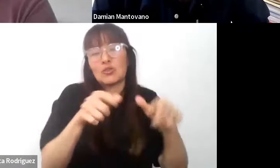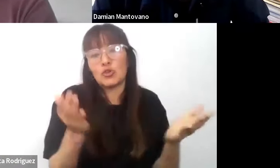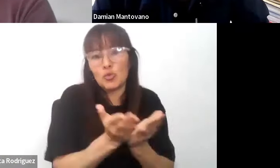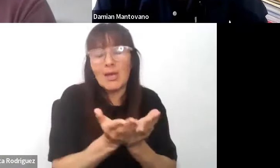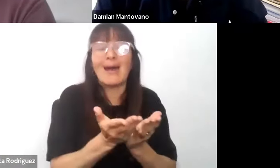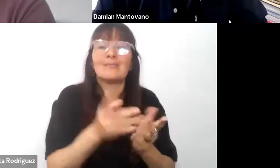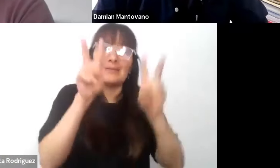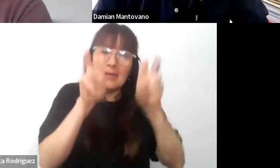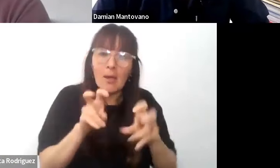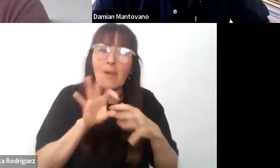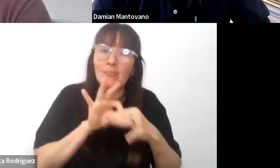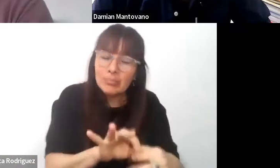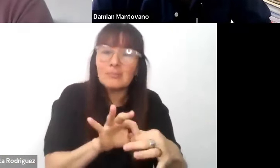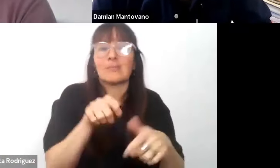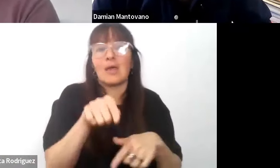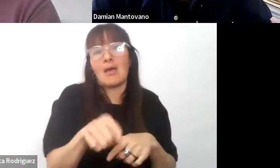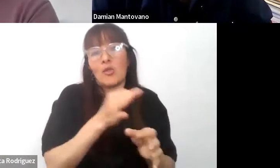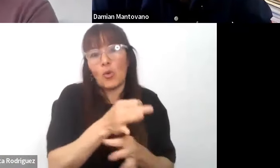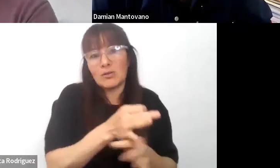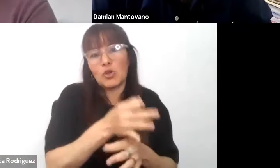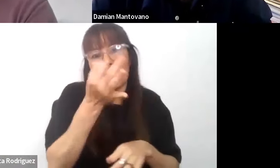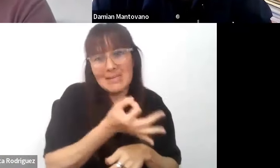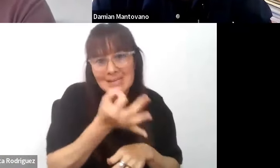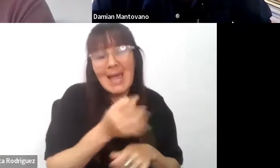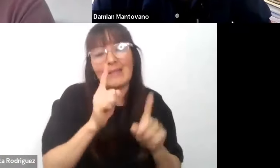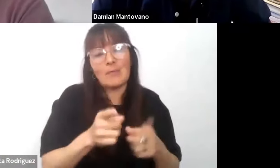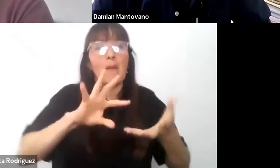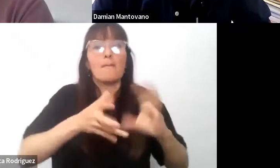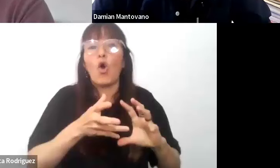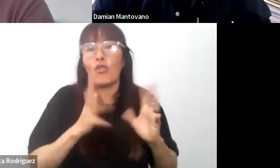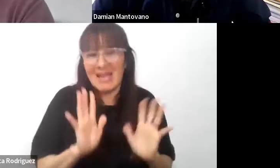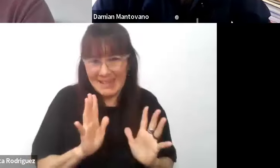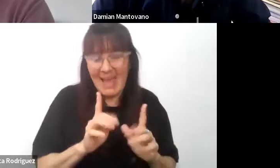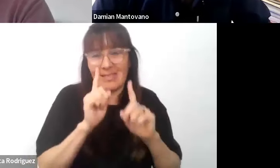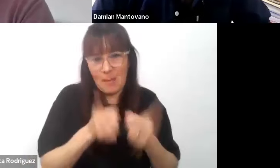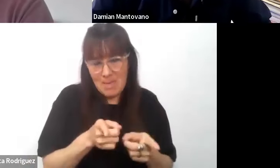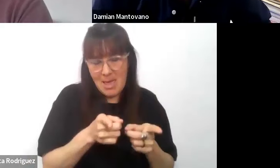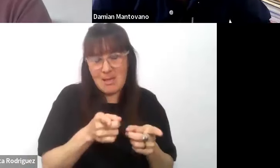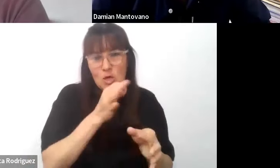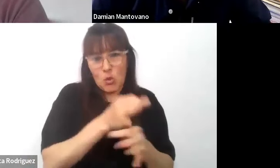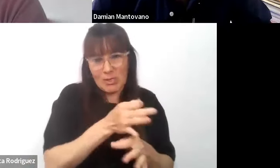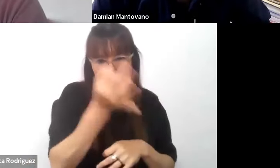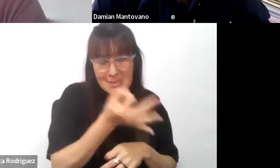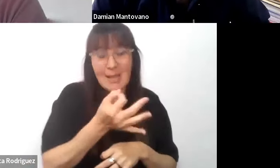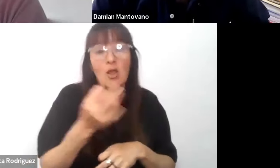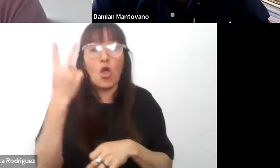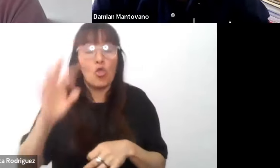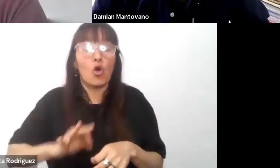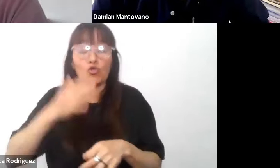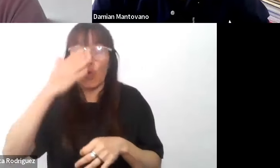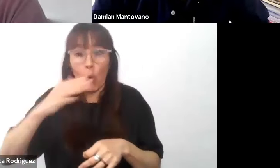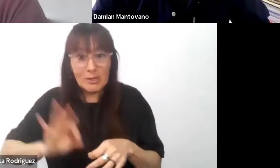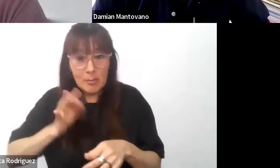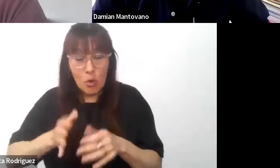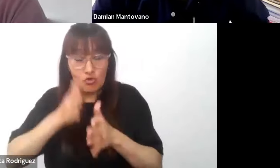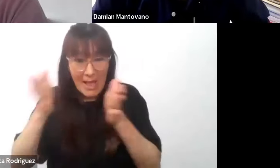en general cuestiones fuertemente relacionadas con la modalidad de educación especial y en los dos últimos años realizan